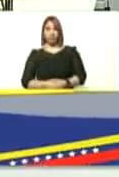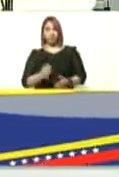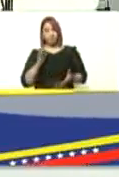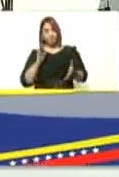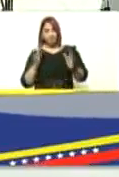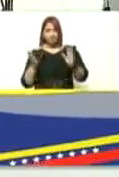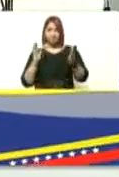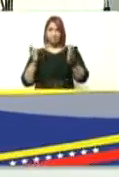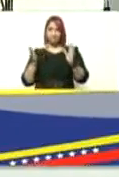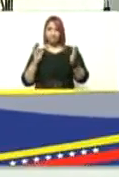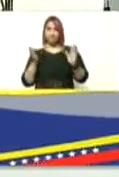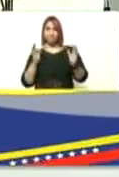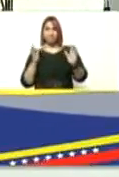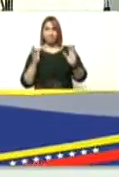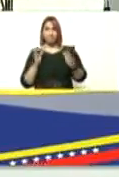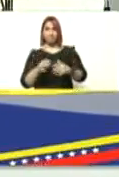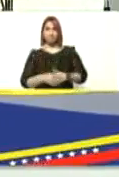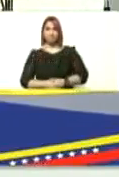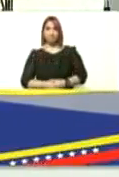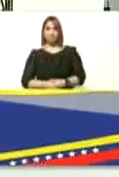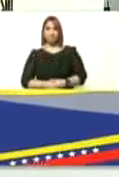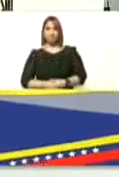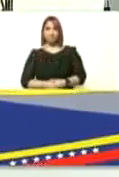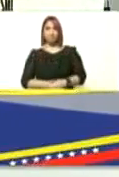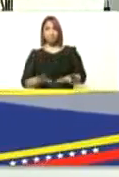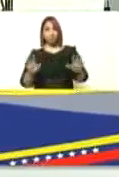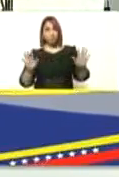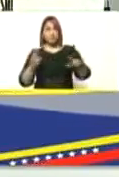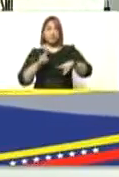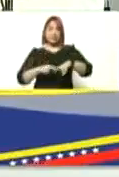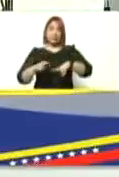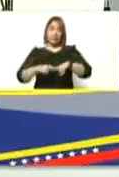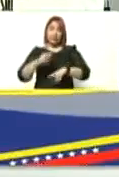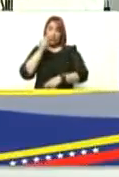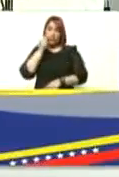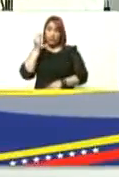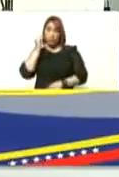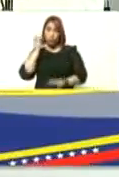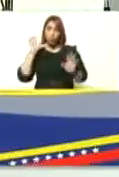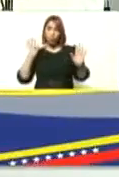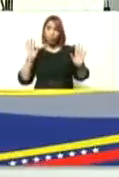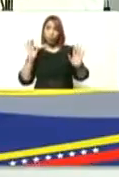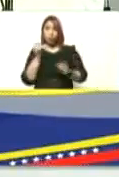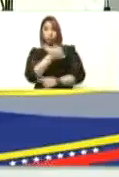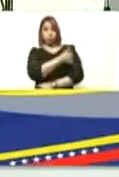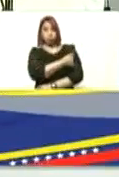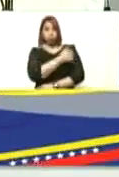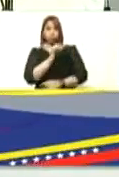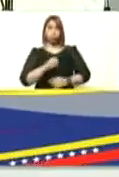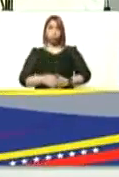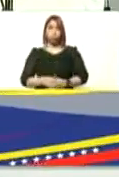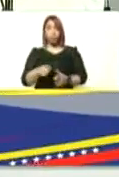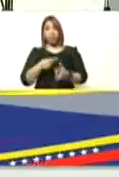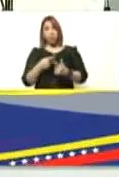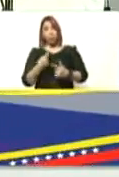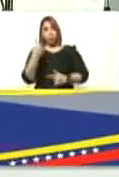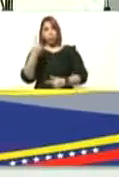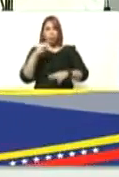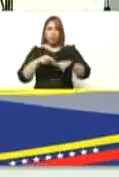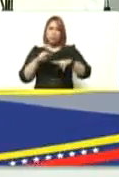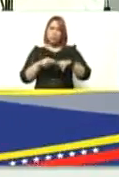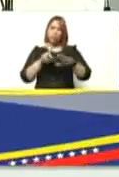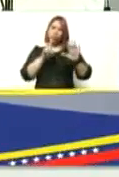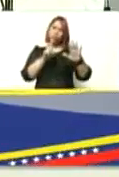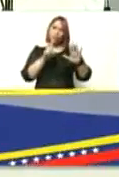conversadito si vean los niños se le pone la vacuna y entonces un niño de seis